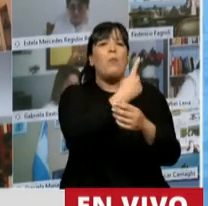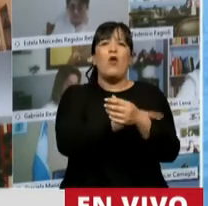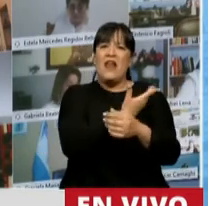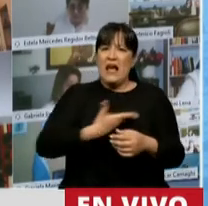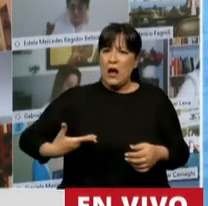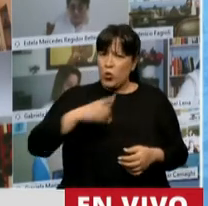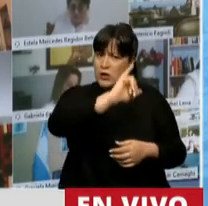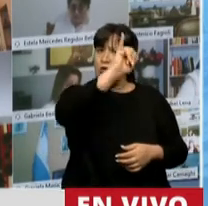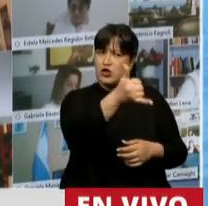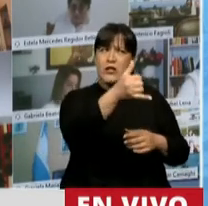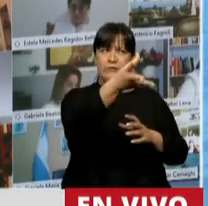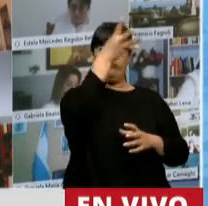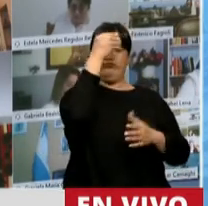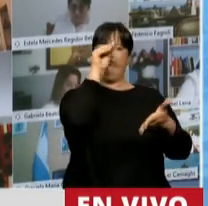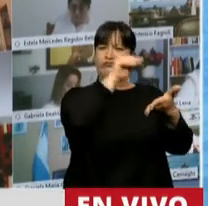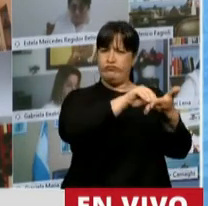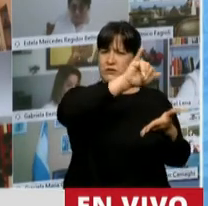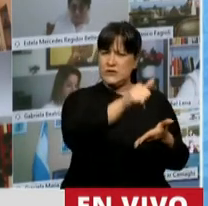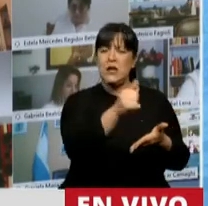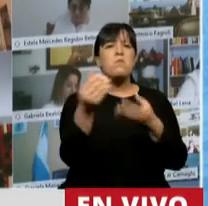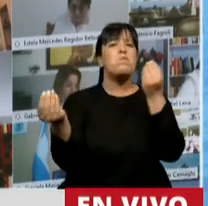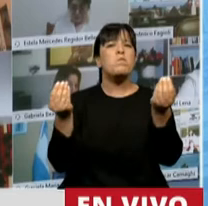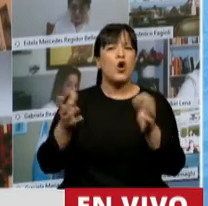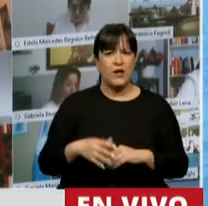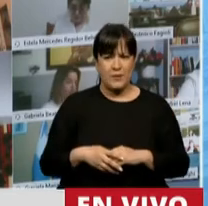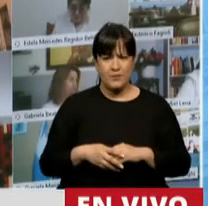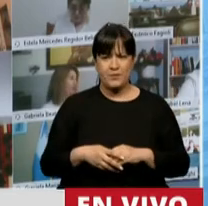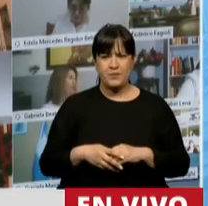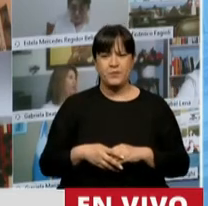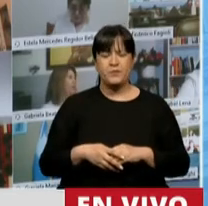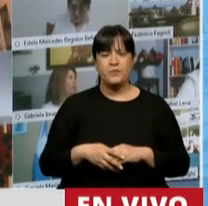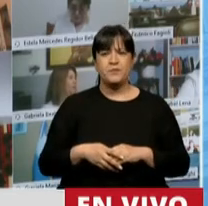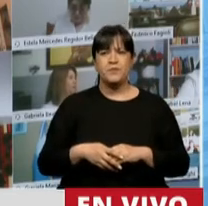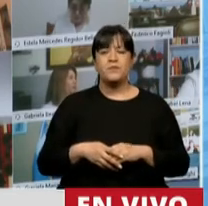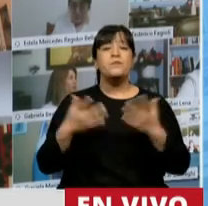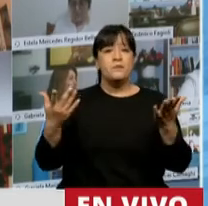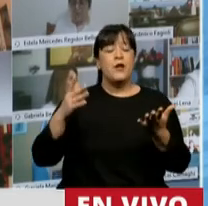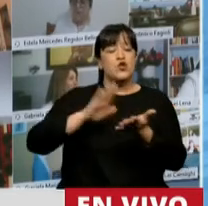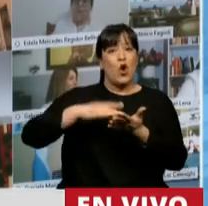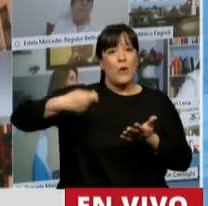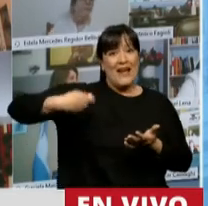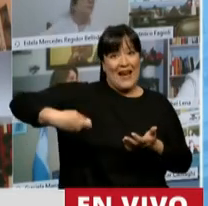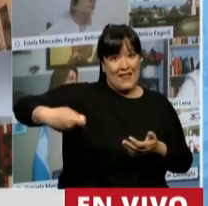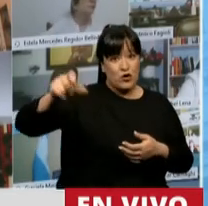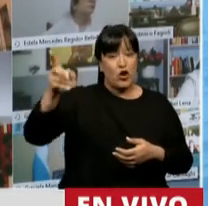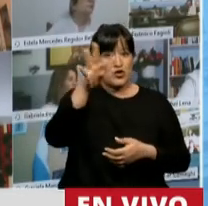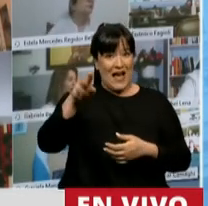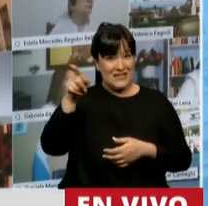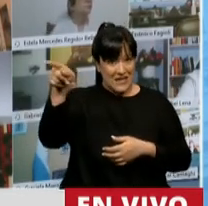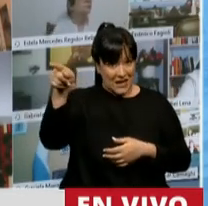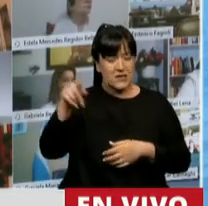puesto en consideración. ¿Por qué? Y bueno, porque los créditos de la ANSES fueron